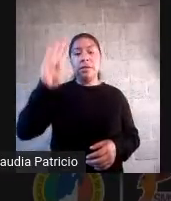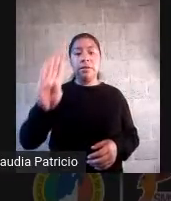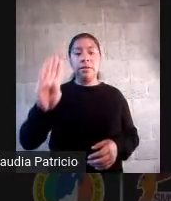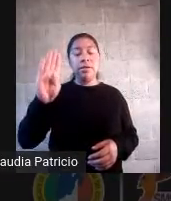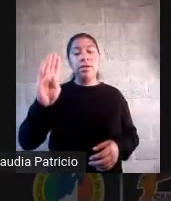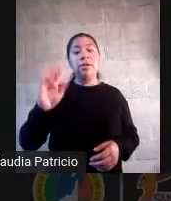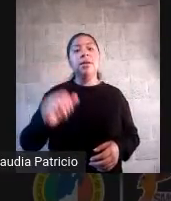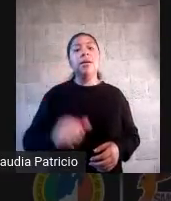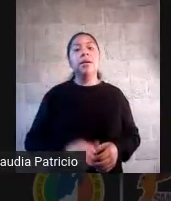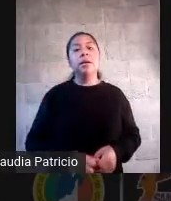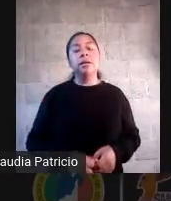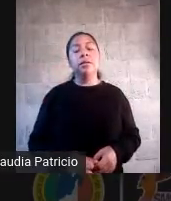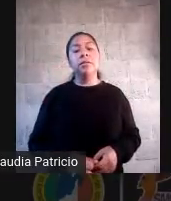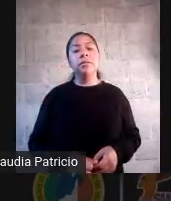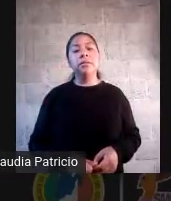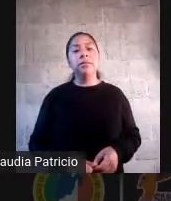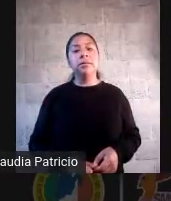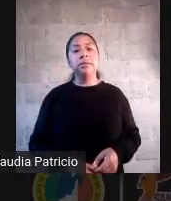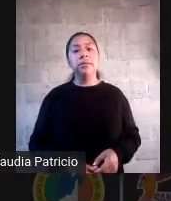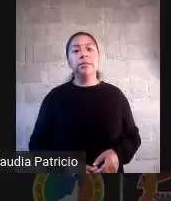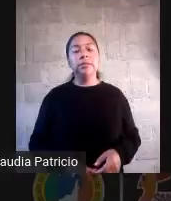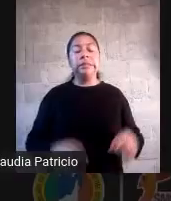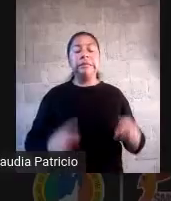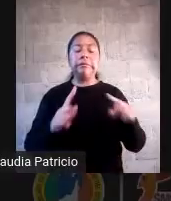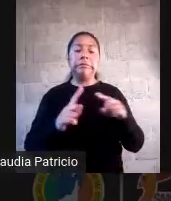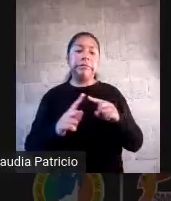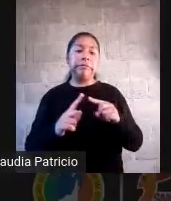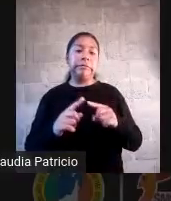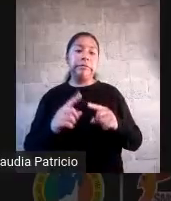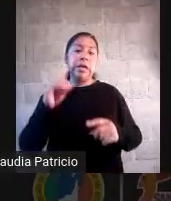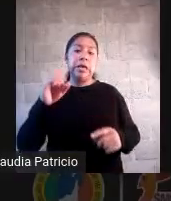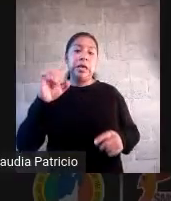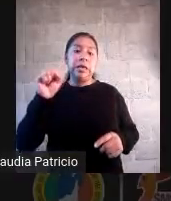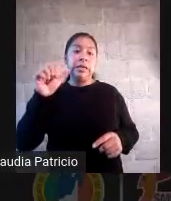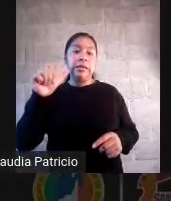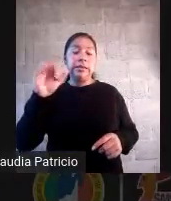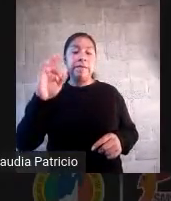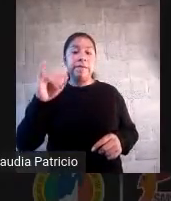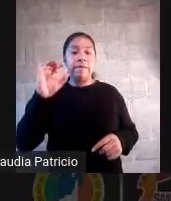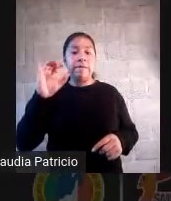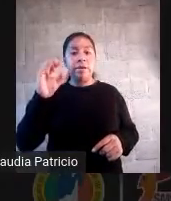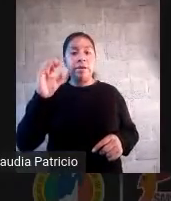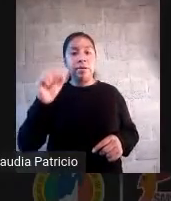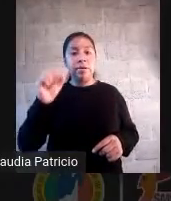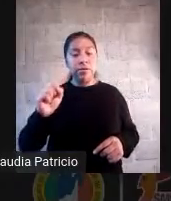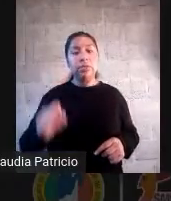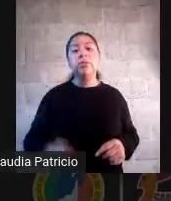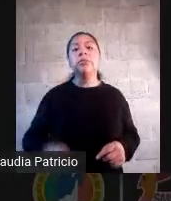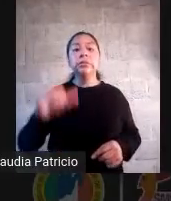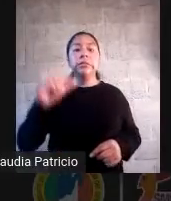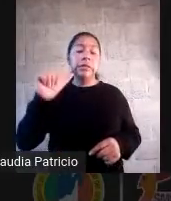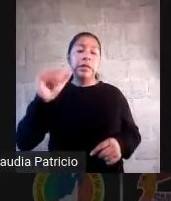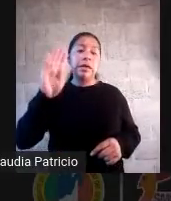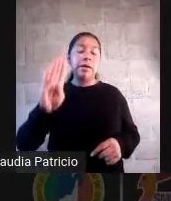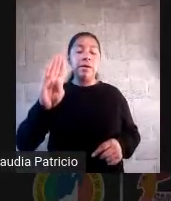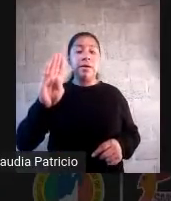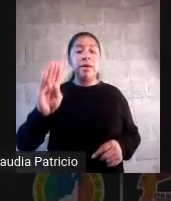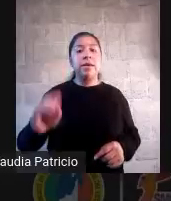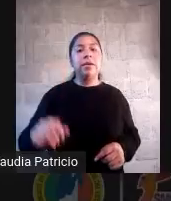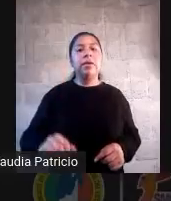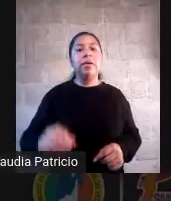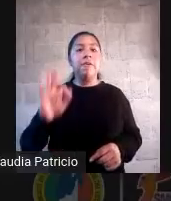desafíos aprendizaje basado en el estudio de los fenómenos que es el que vamos a ver hoy aprendizaje